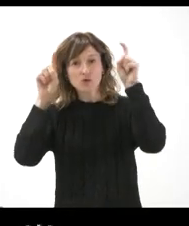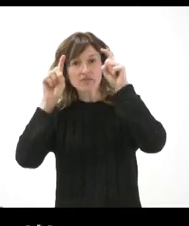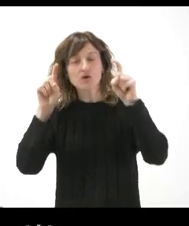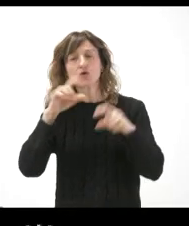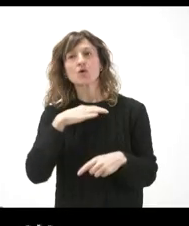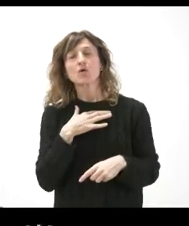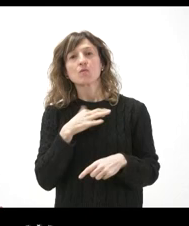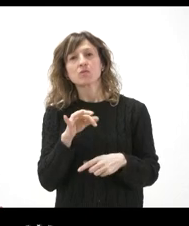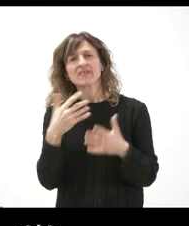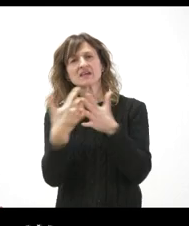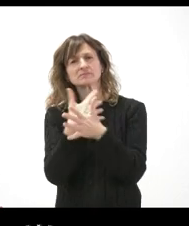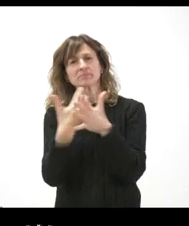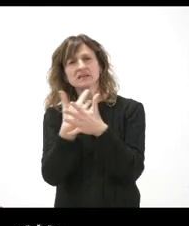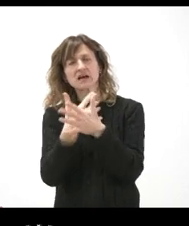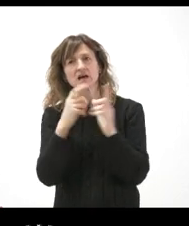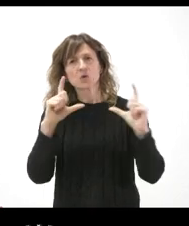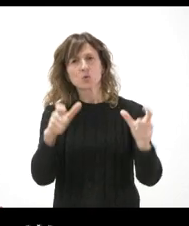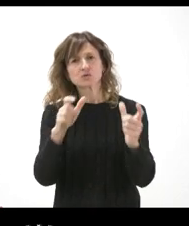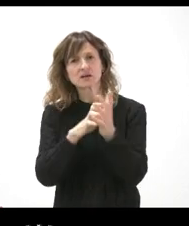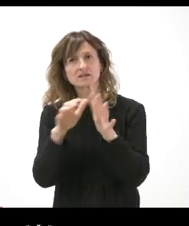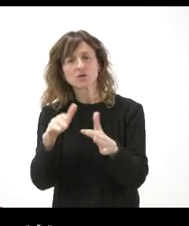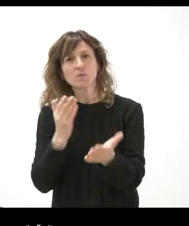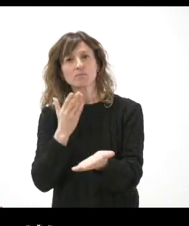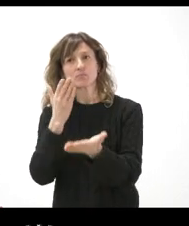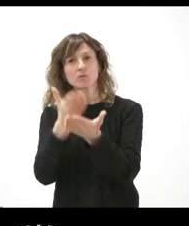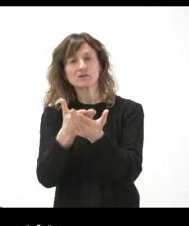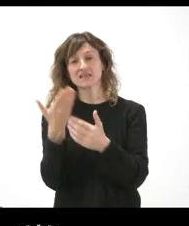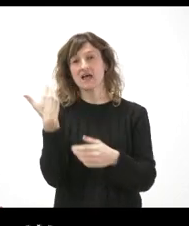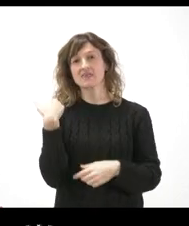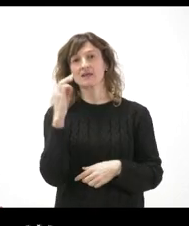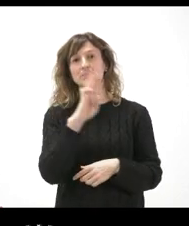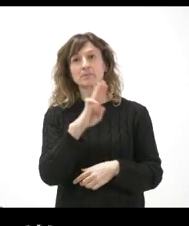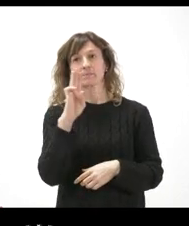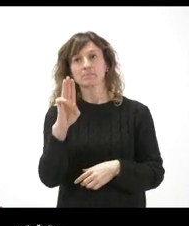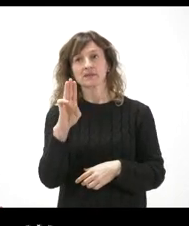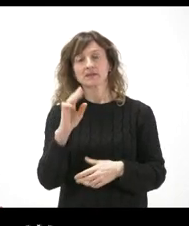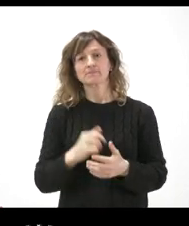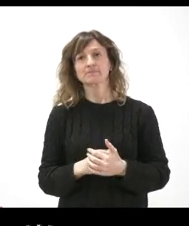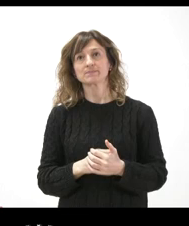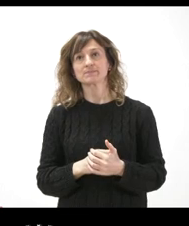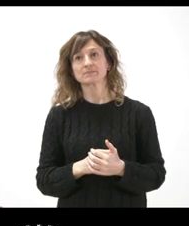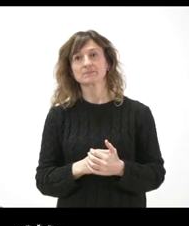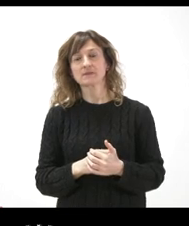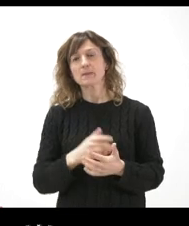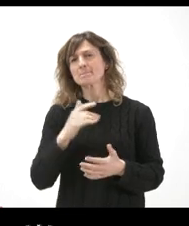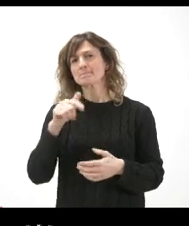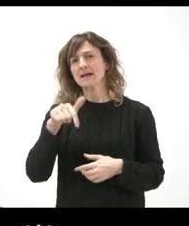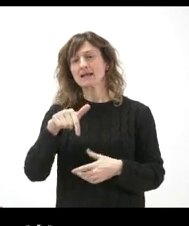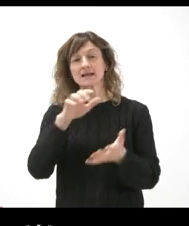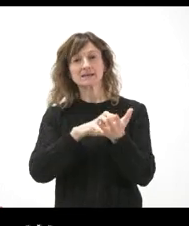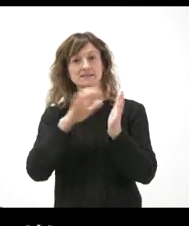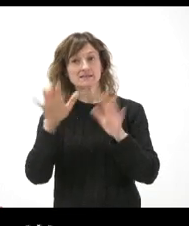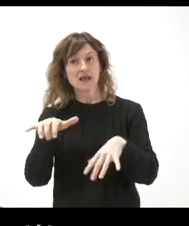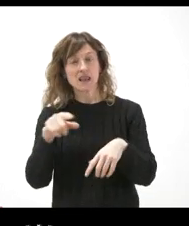explicar desde la Junta de Castilla y León esta propuesta que lanzó ayer el Partido Popular? Si para Castilla y León va a suponer